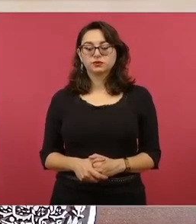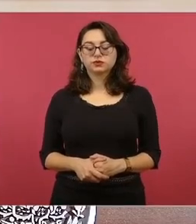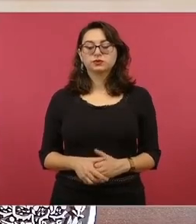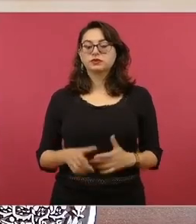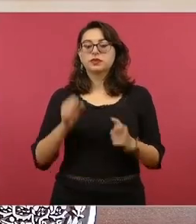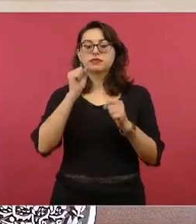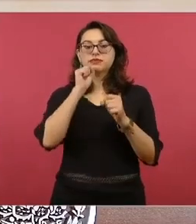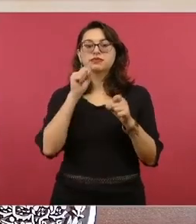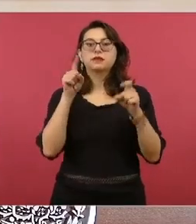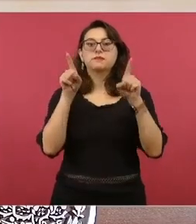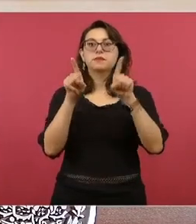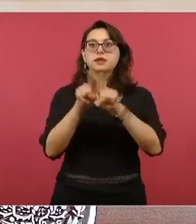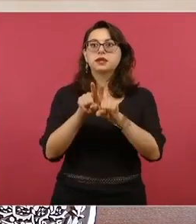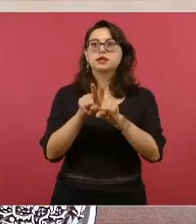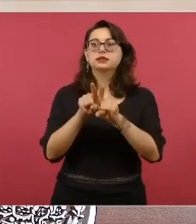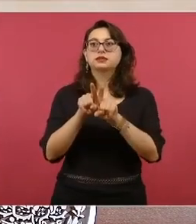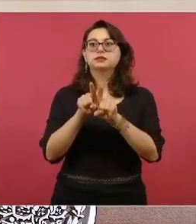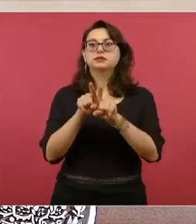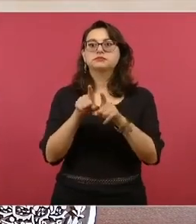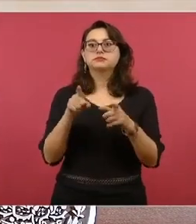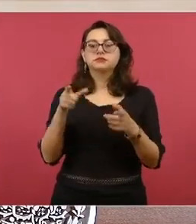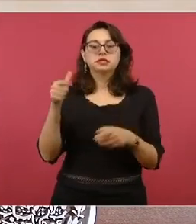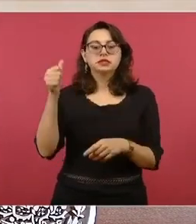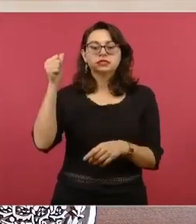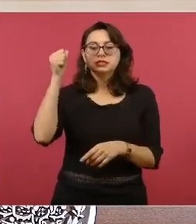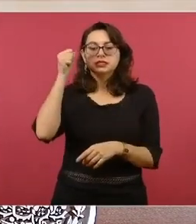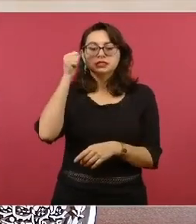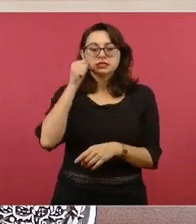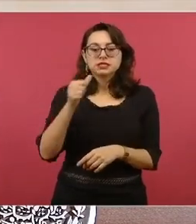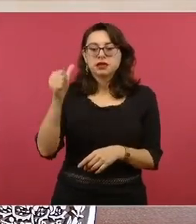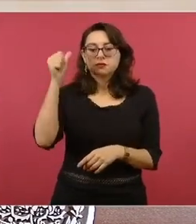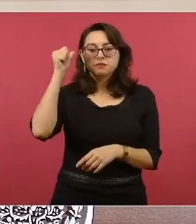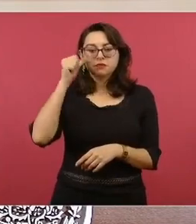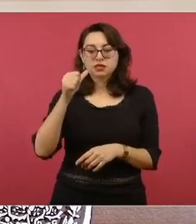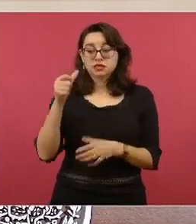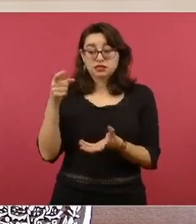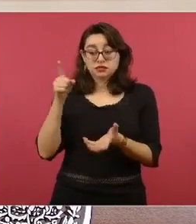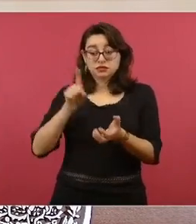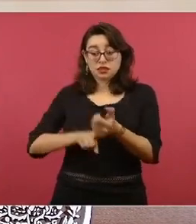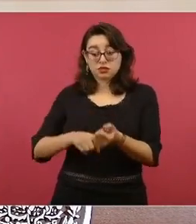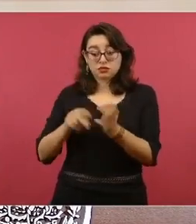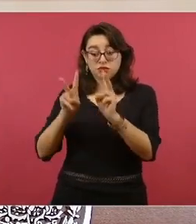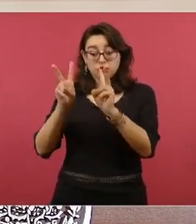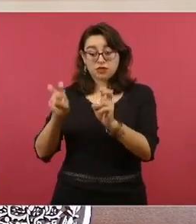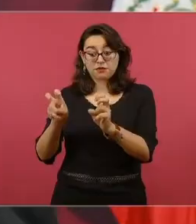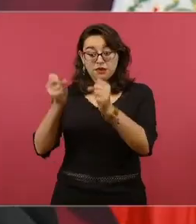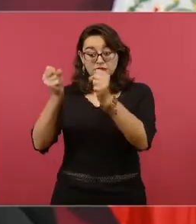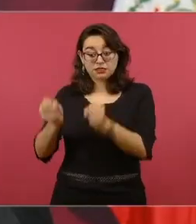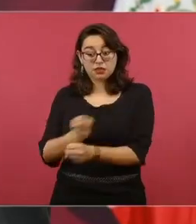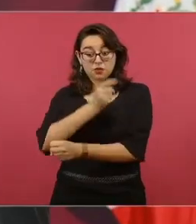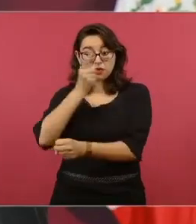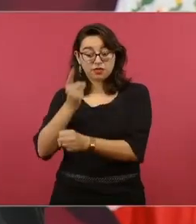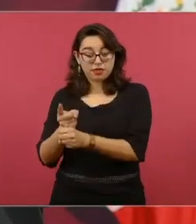comentario sobre la prevención de adicciones, siempre.